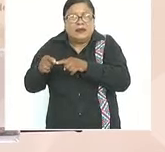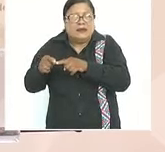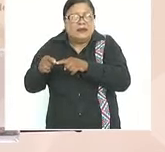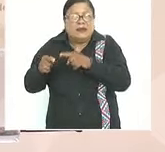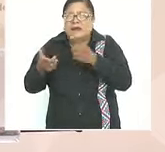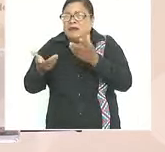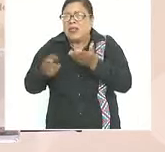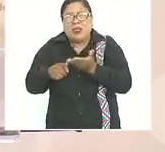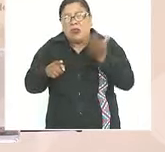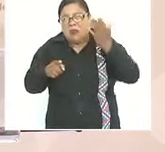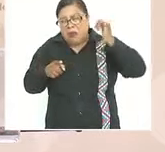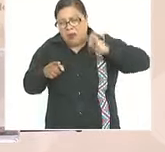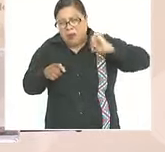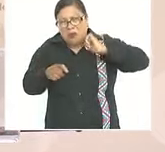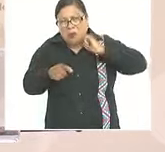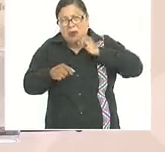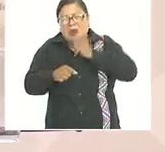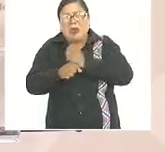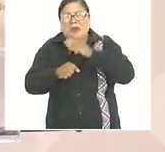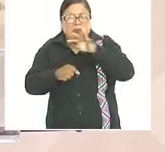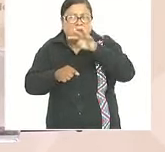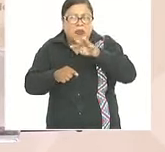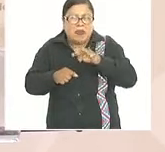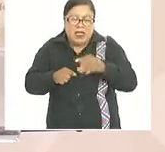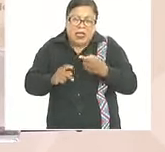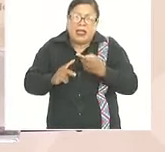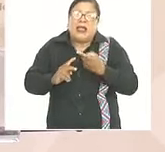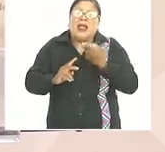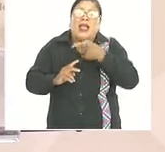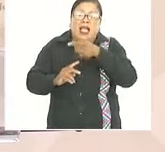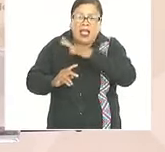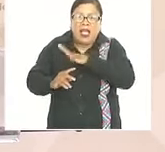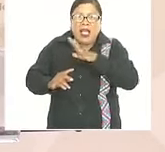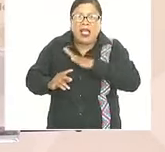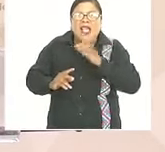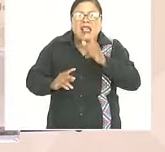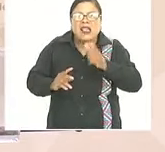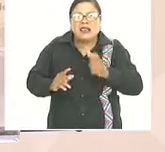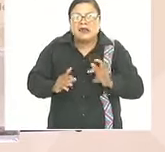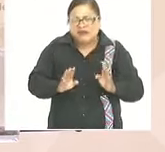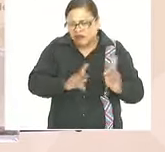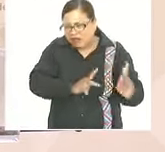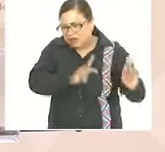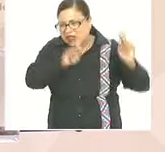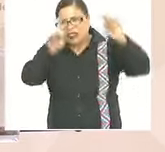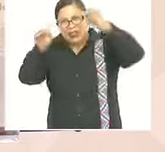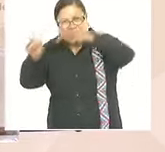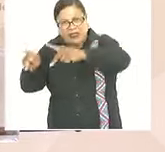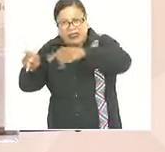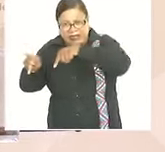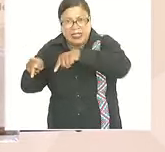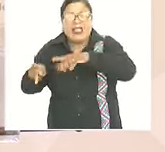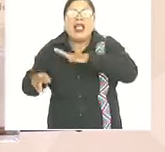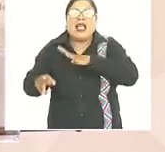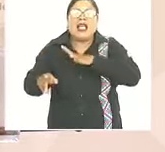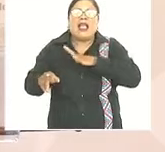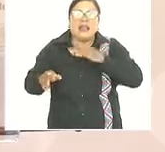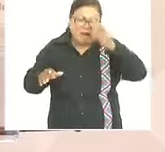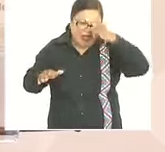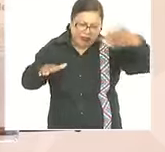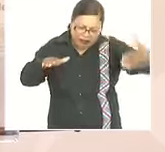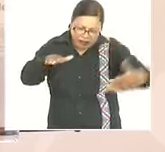XIX empezaron a construir un canal y ahí pasan los barcos